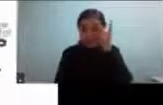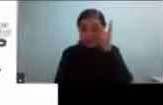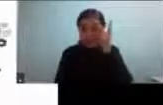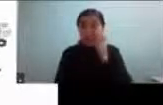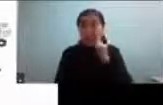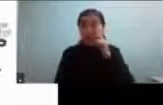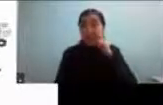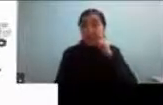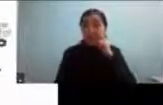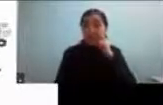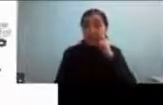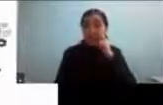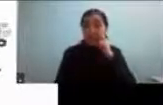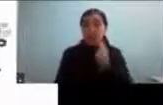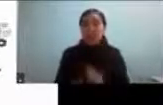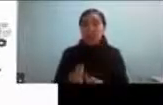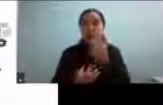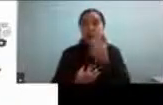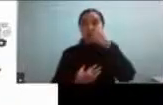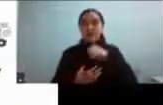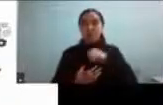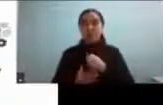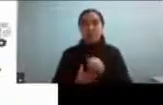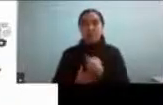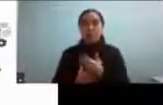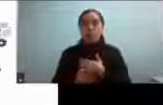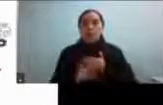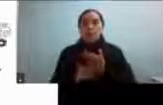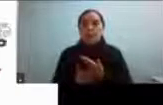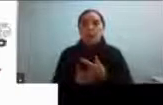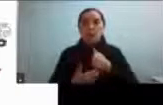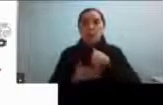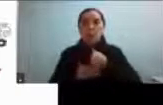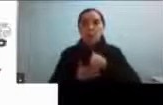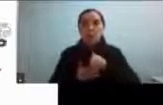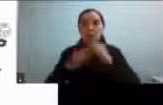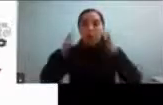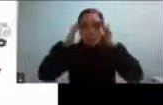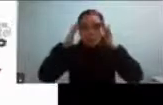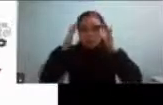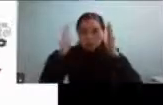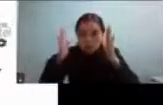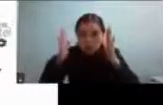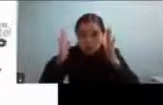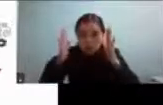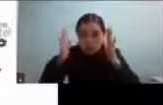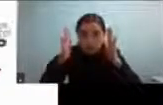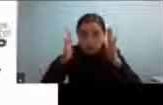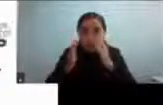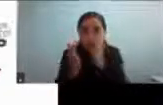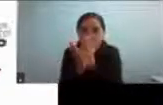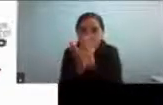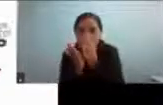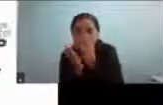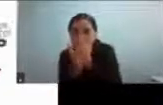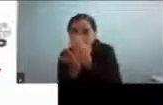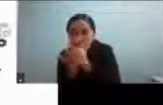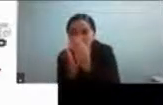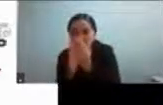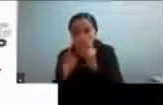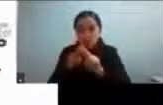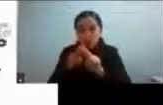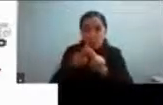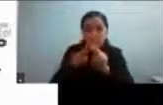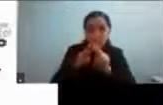a un auto monitoreo del paso del tiempo a atención sostenida por lo mismo una planeación de una acción a tomar a